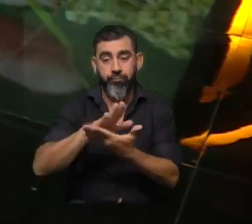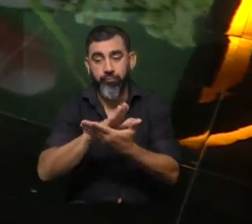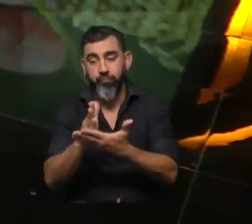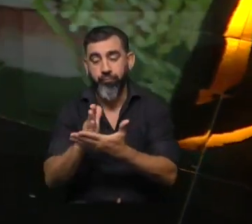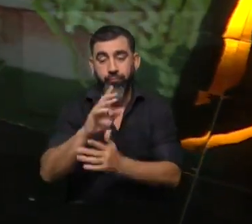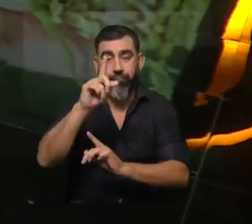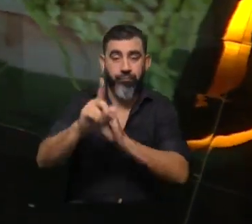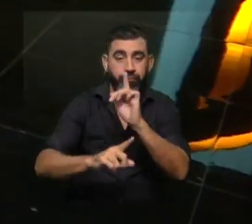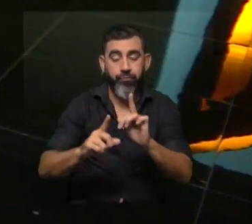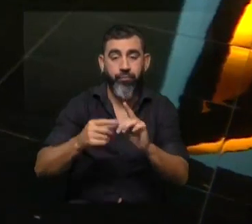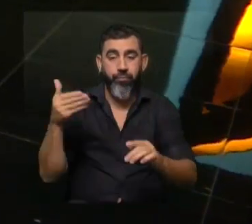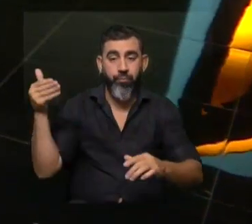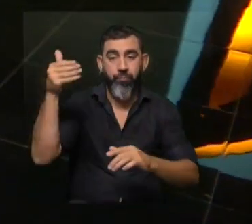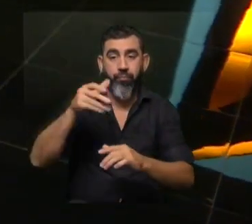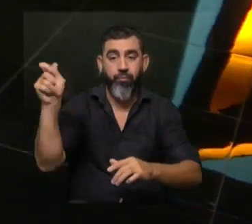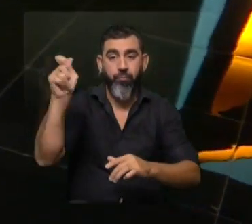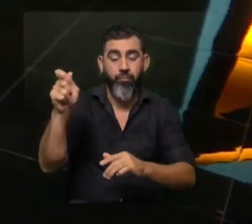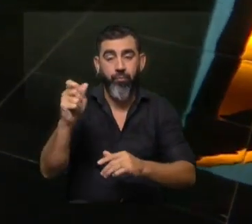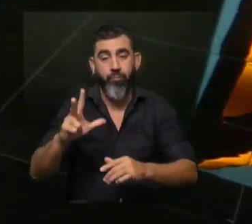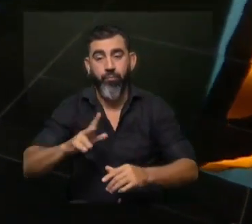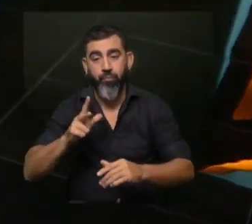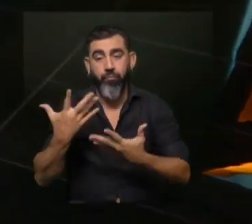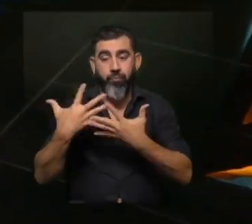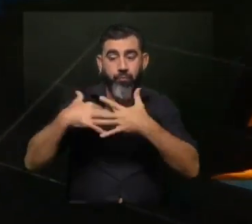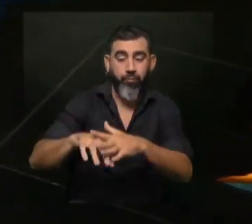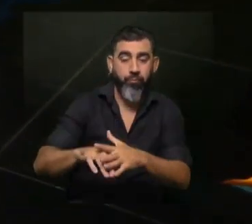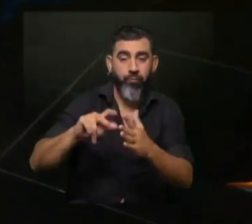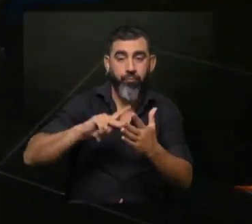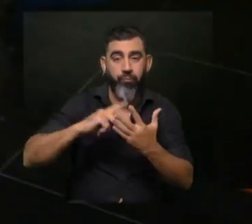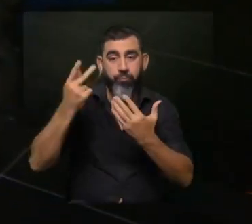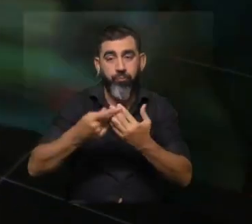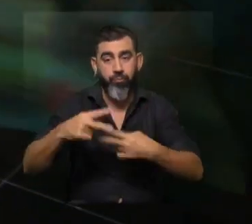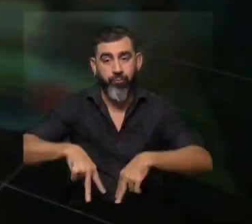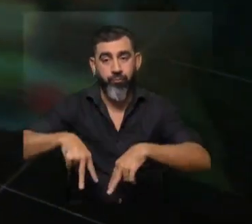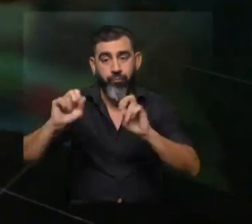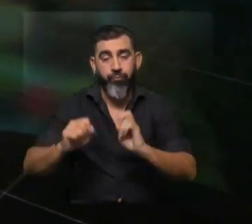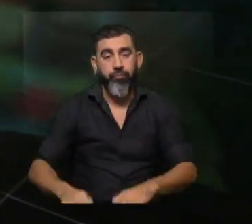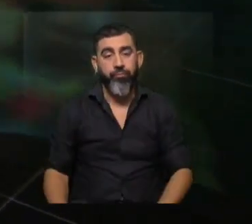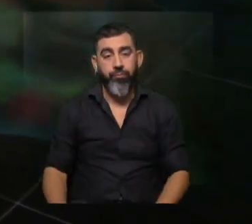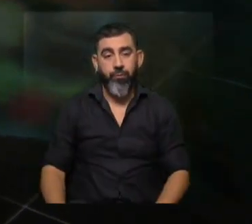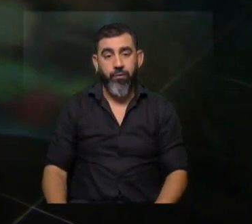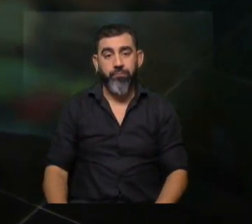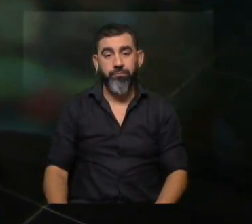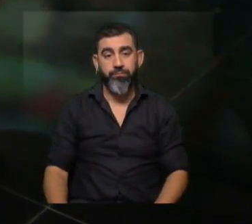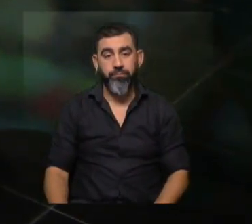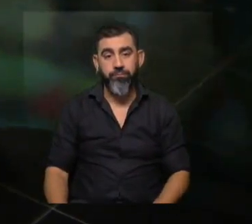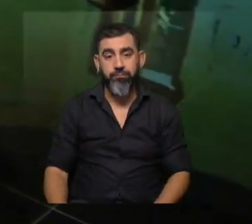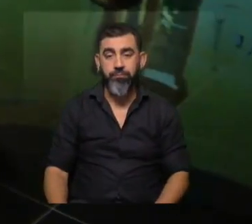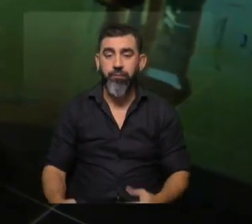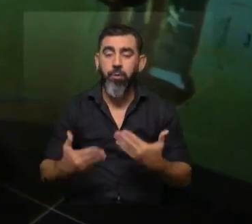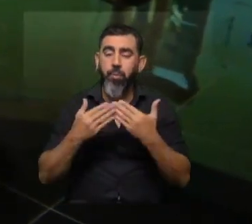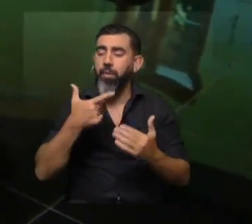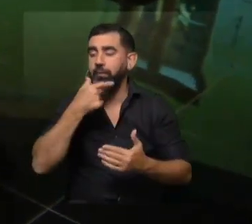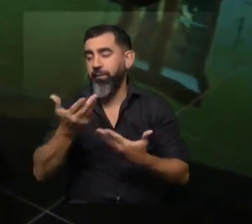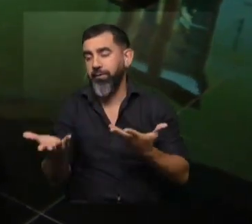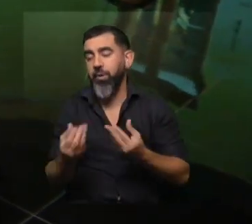casos para la participación público-privada en proyectos de investigación. Así es. Mirá qué pregunta fácil para arrancar.